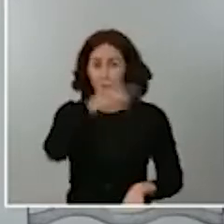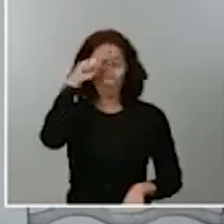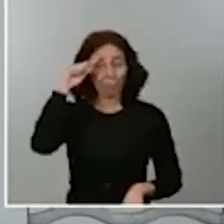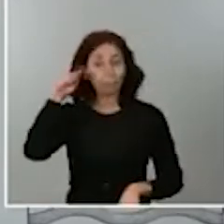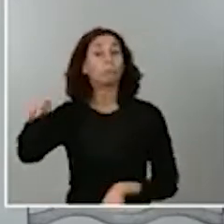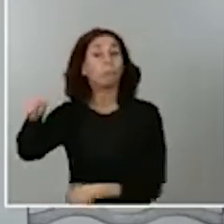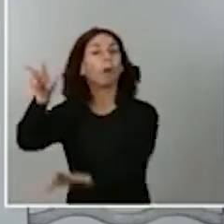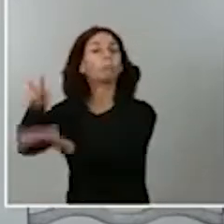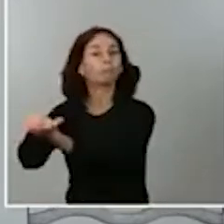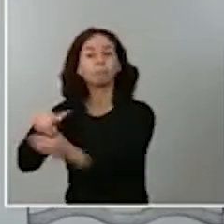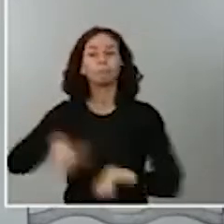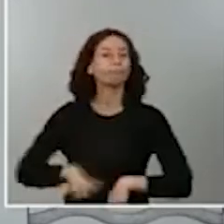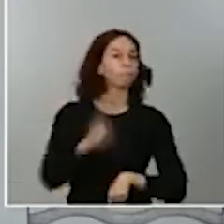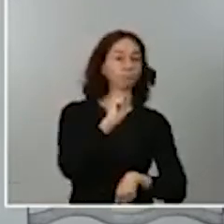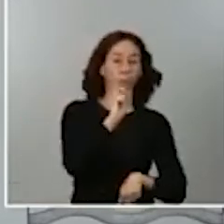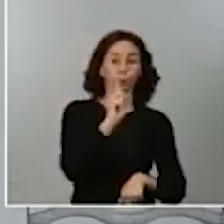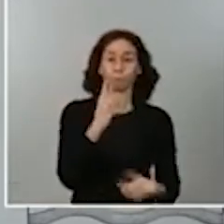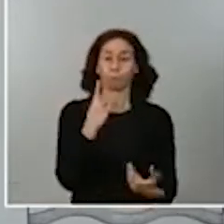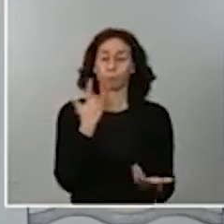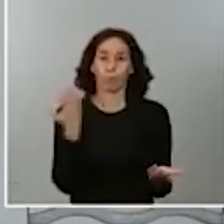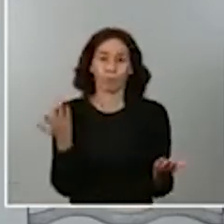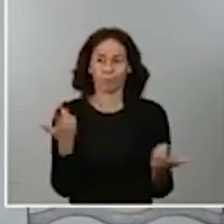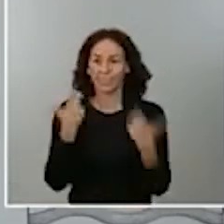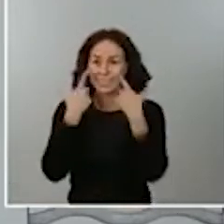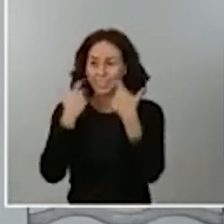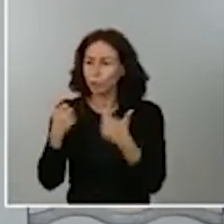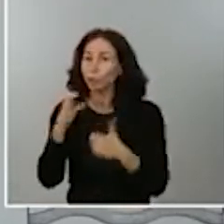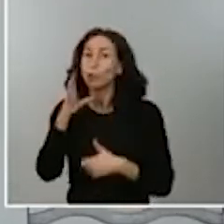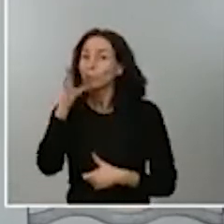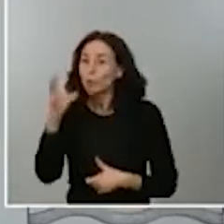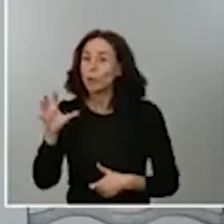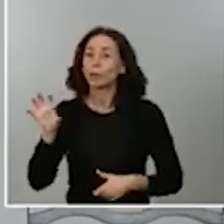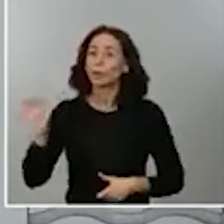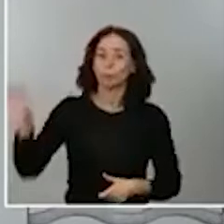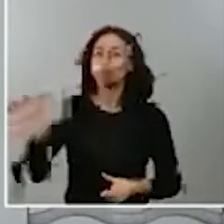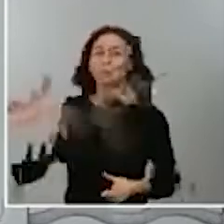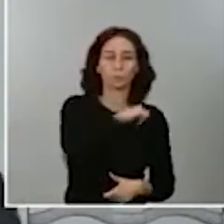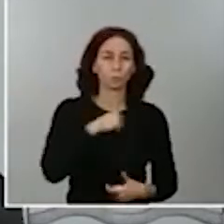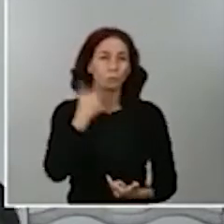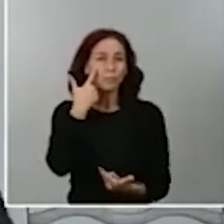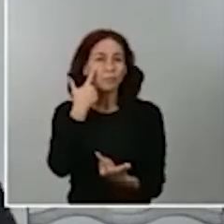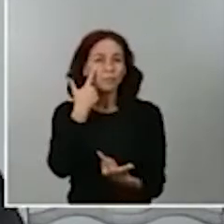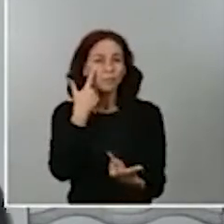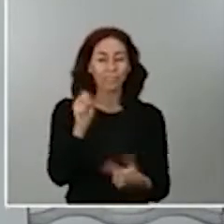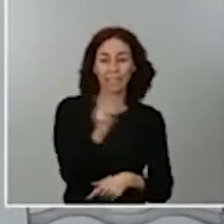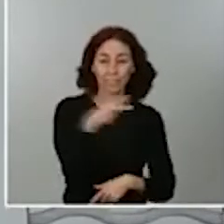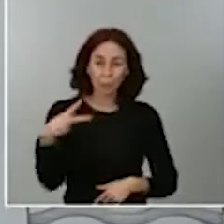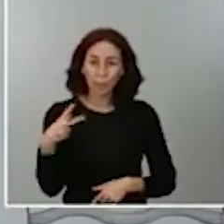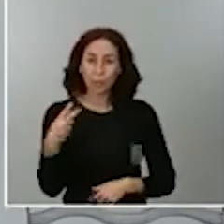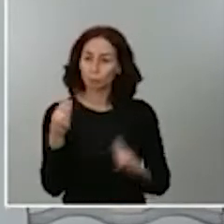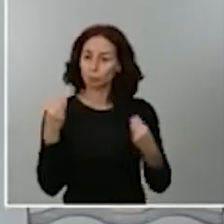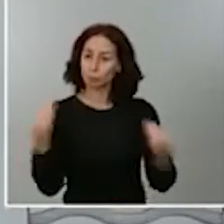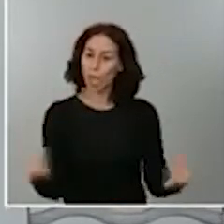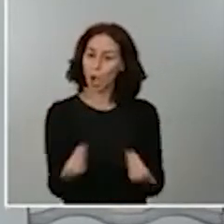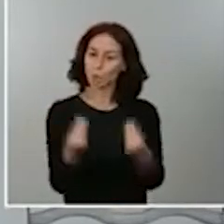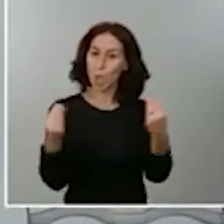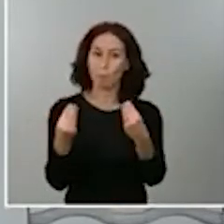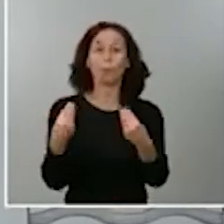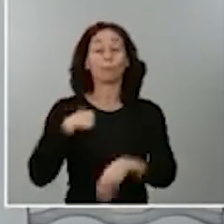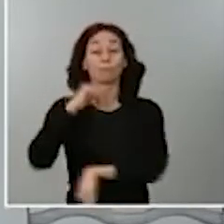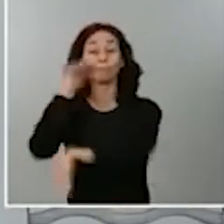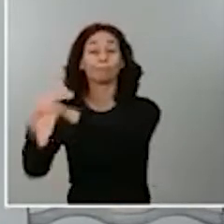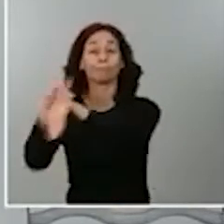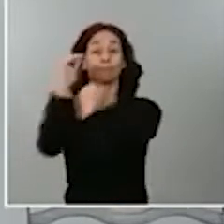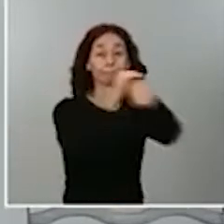va dando resultado. En este caso, son las comunidades autónomas las que lo han solicitado. La Ley de Salud Pública de 1986 permite